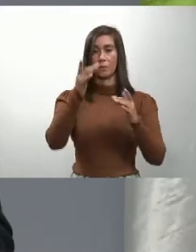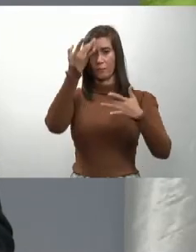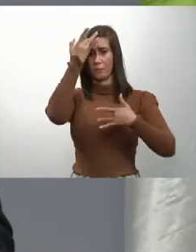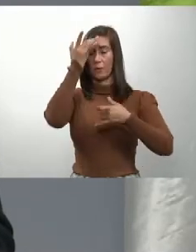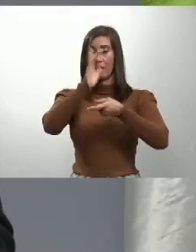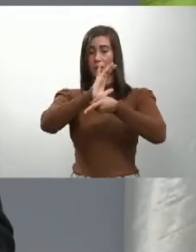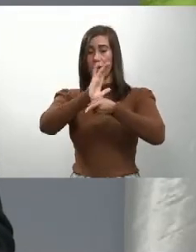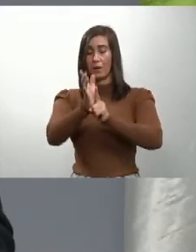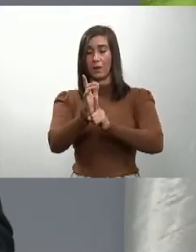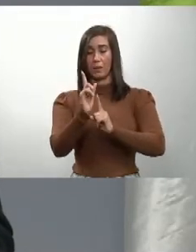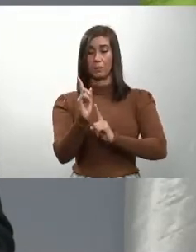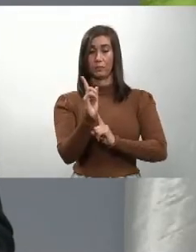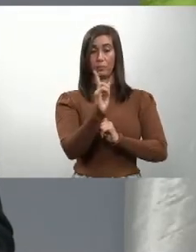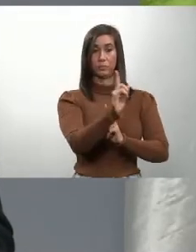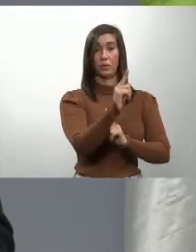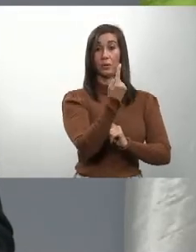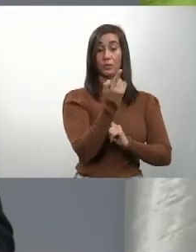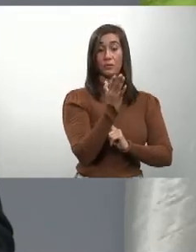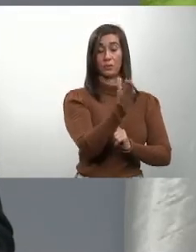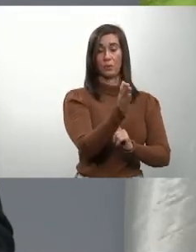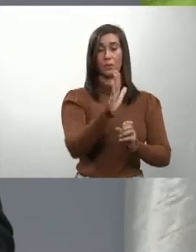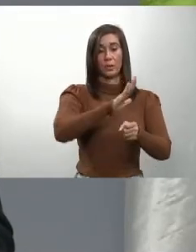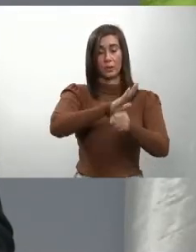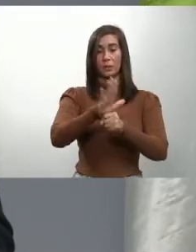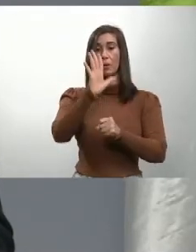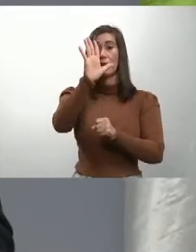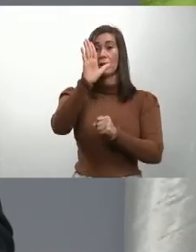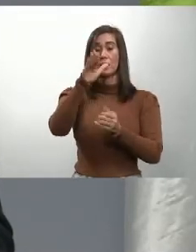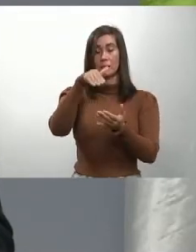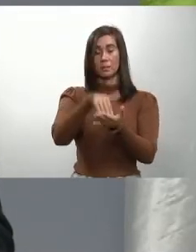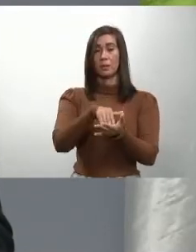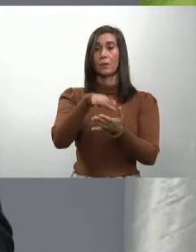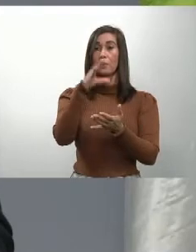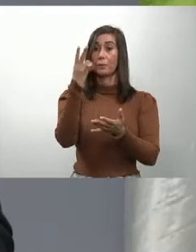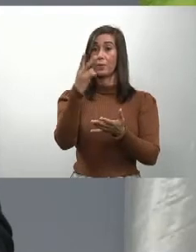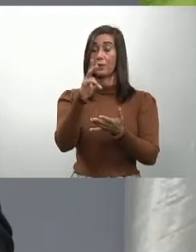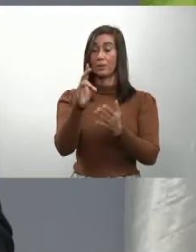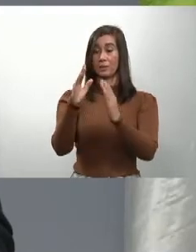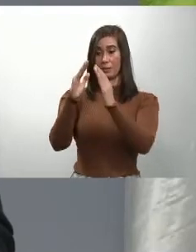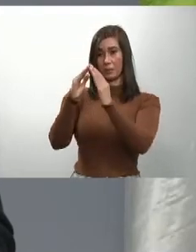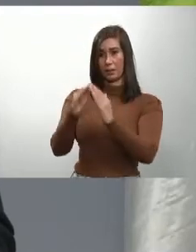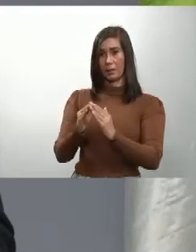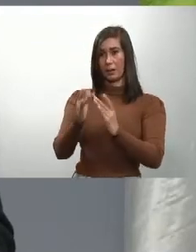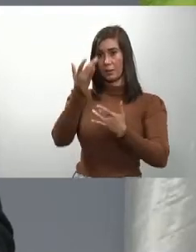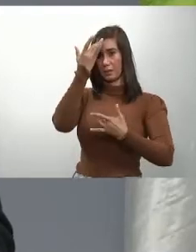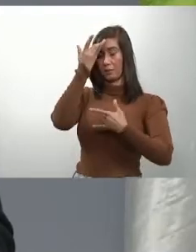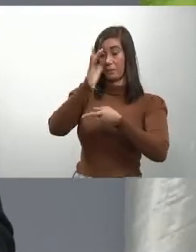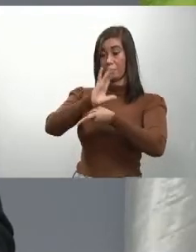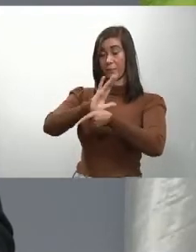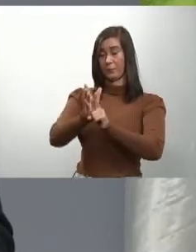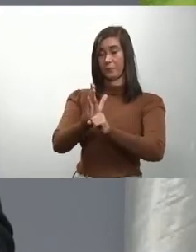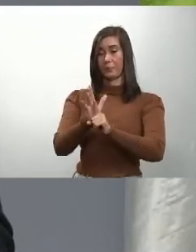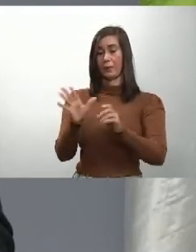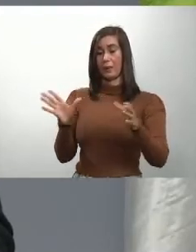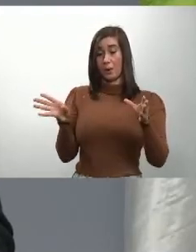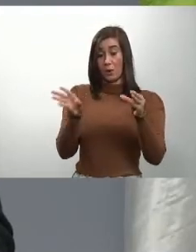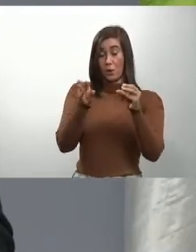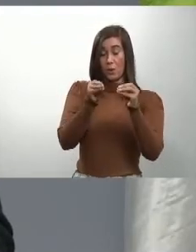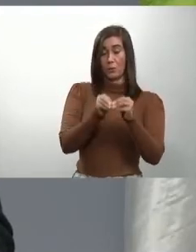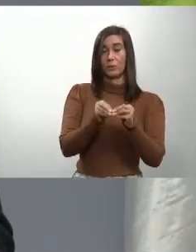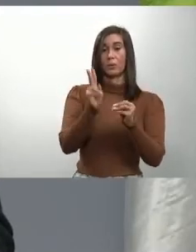En total, 5.017 en aislamiento domiciliario y un total de 2